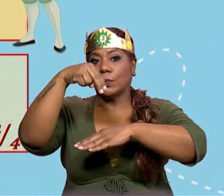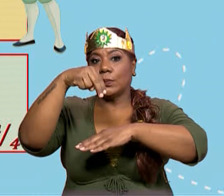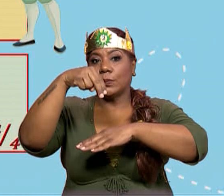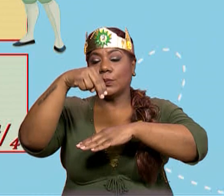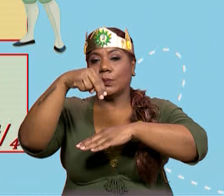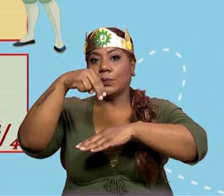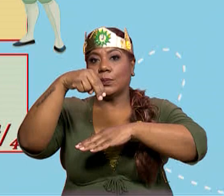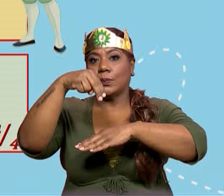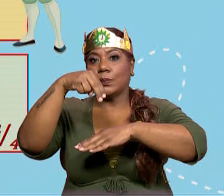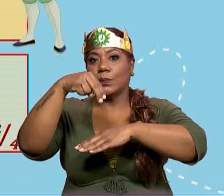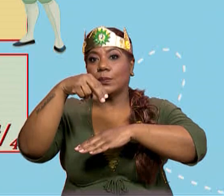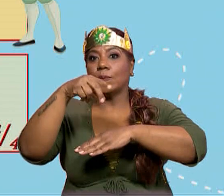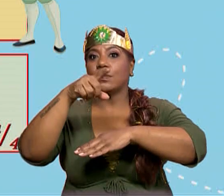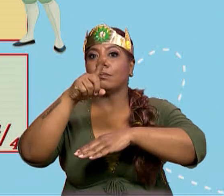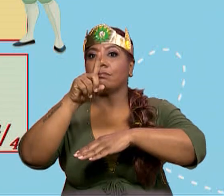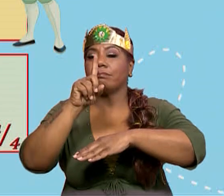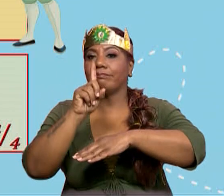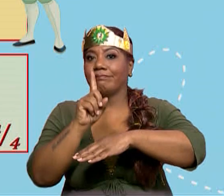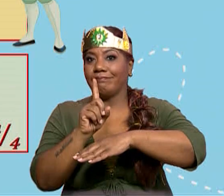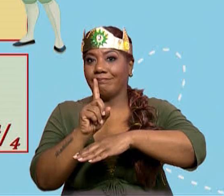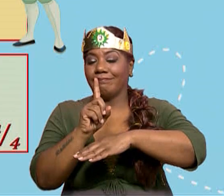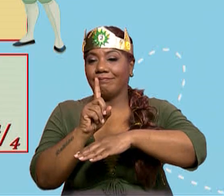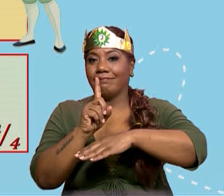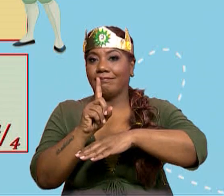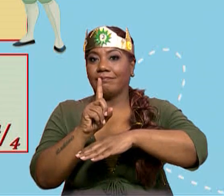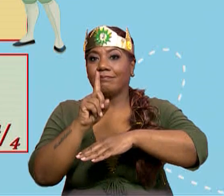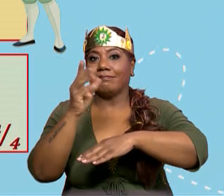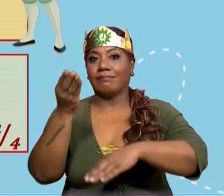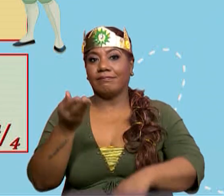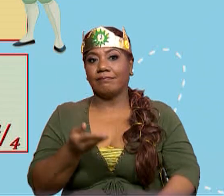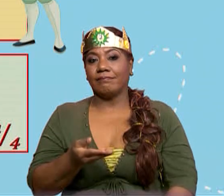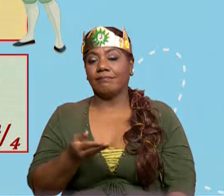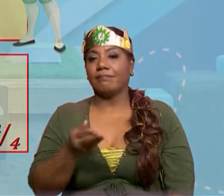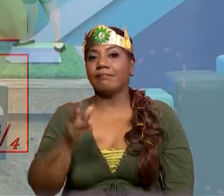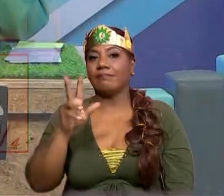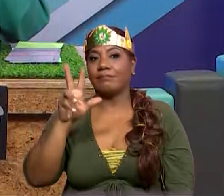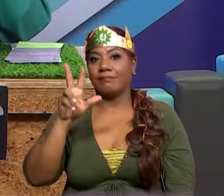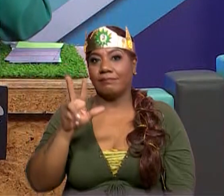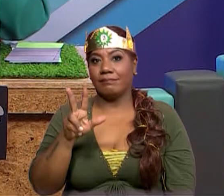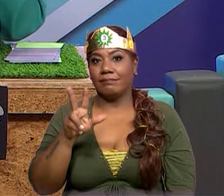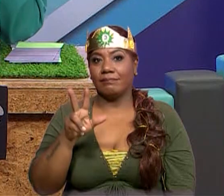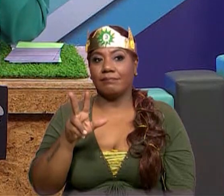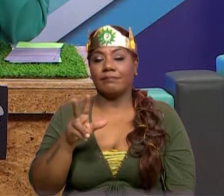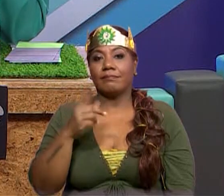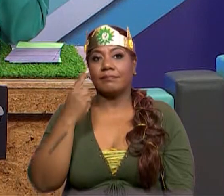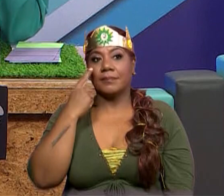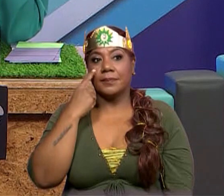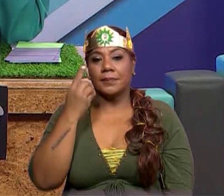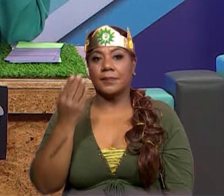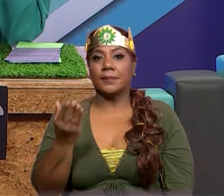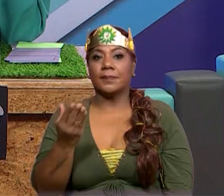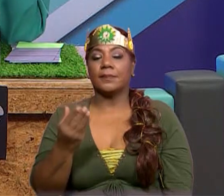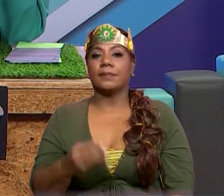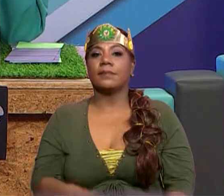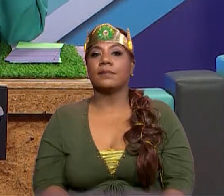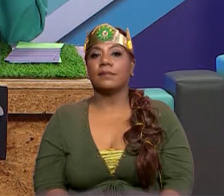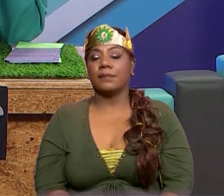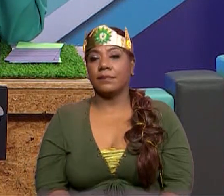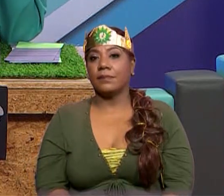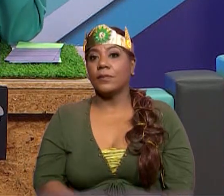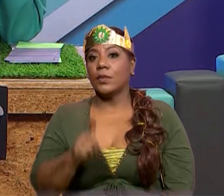el número uno. Por ejemplo, un tercio. En esta fracción he tomado solamente